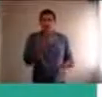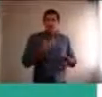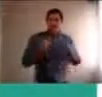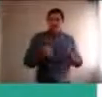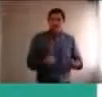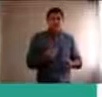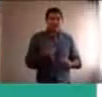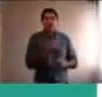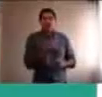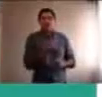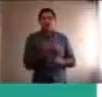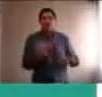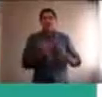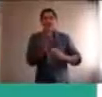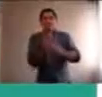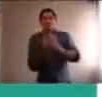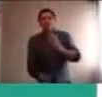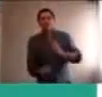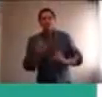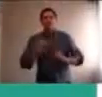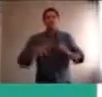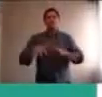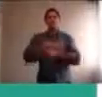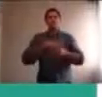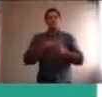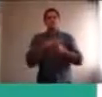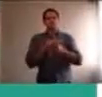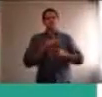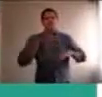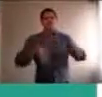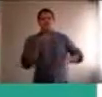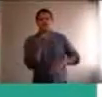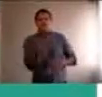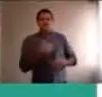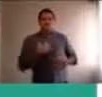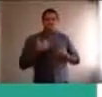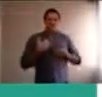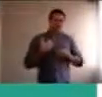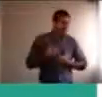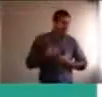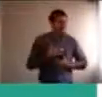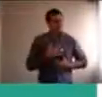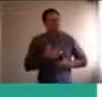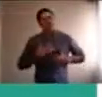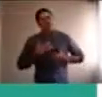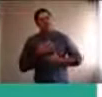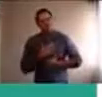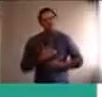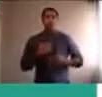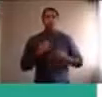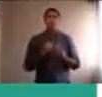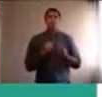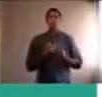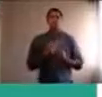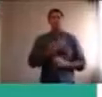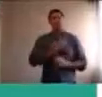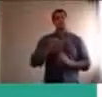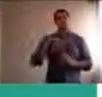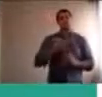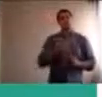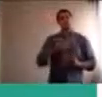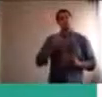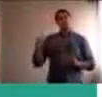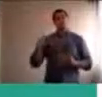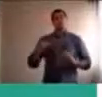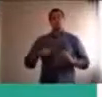ningún tipo de situación, y se angustian, y se angustian muchísimo, después, tenemos, los adolescentes, también, en